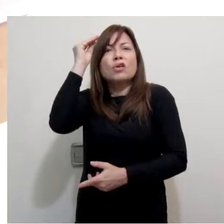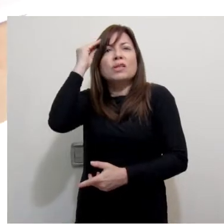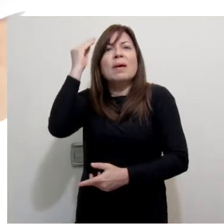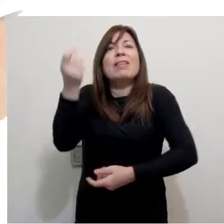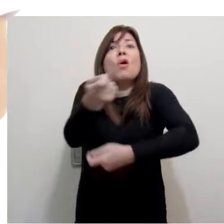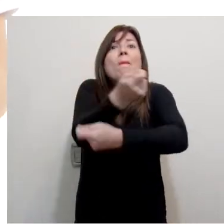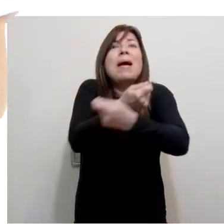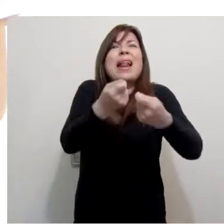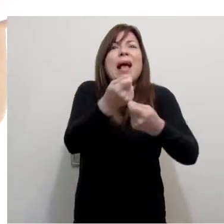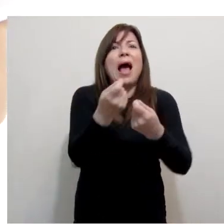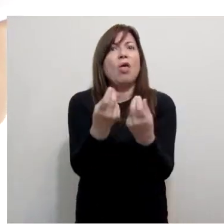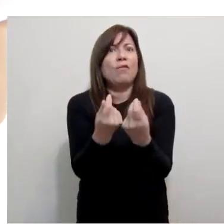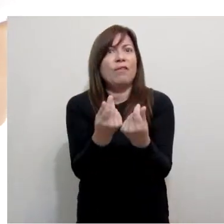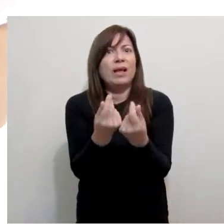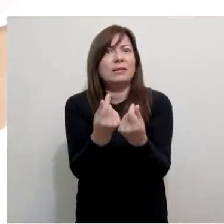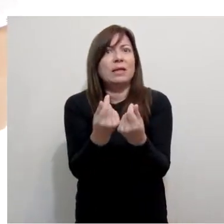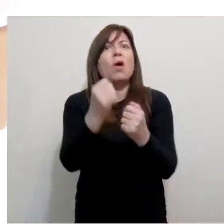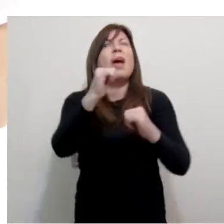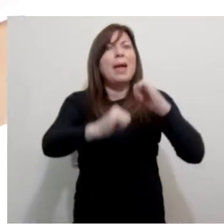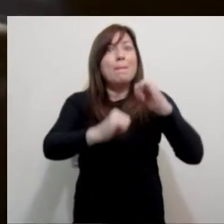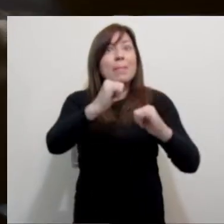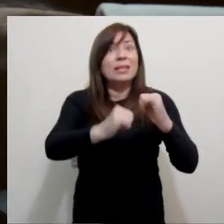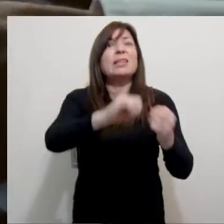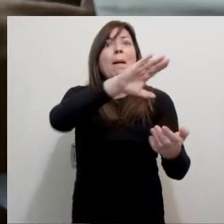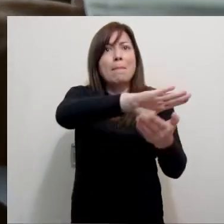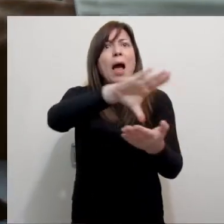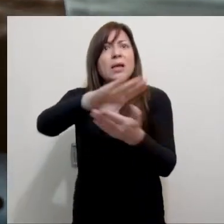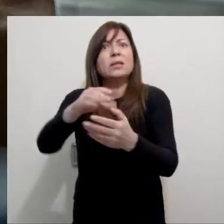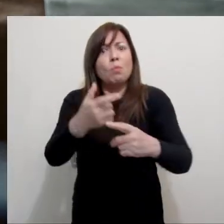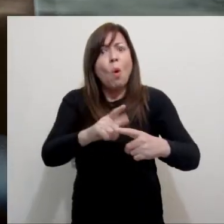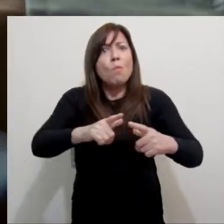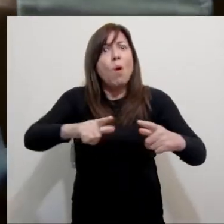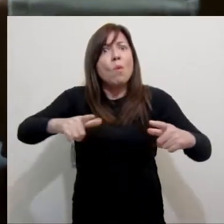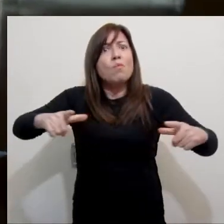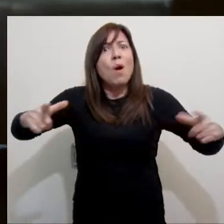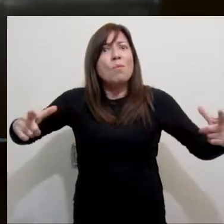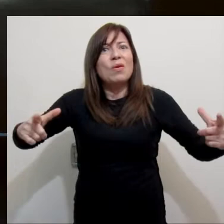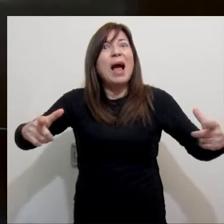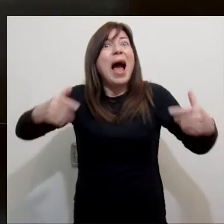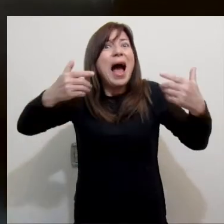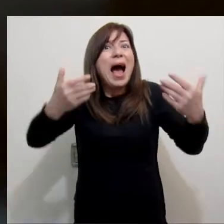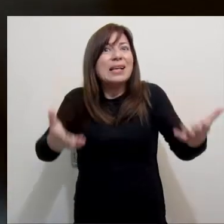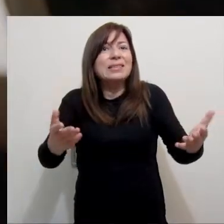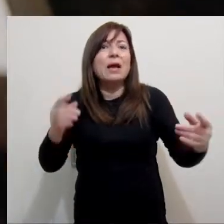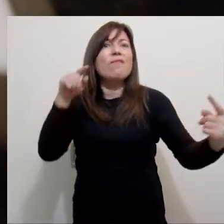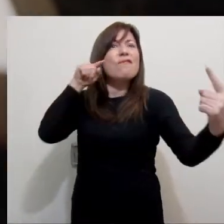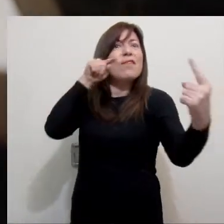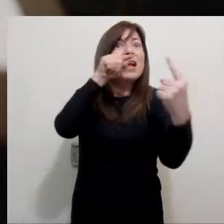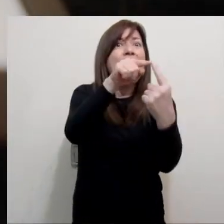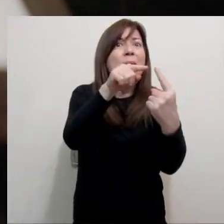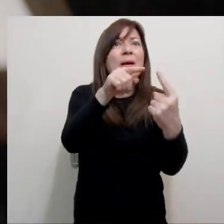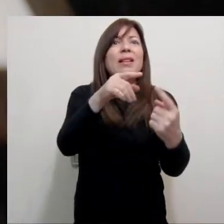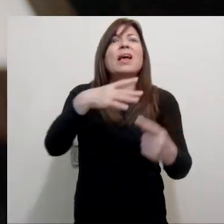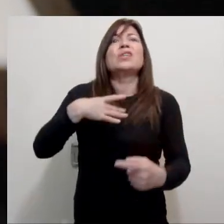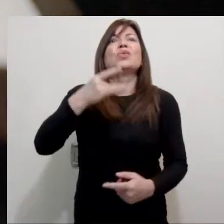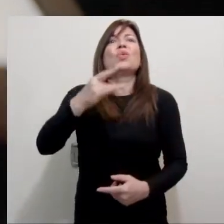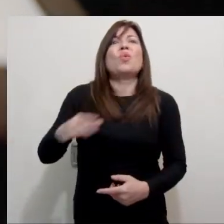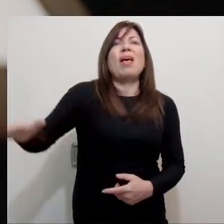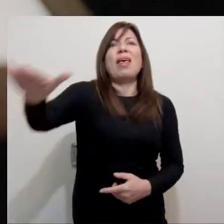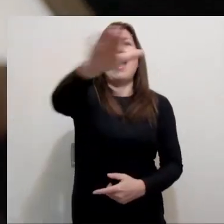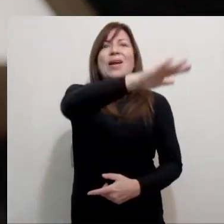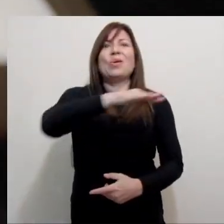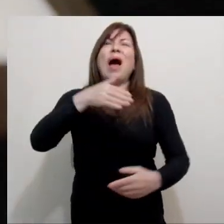mejor conocimiento del mercado financiero, las empresas y los países crecen más y así, finalmente,